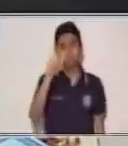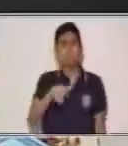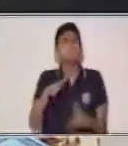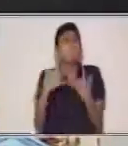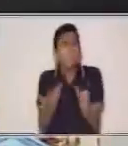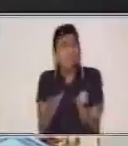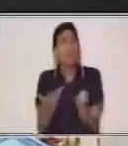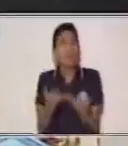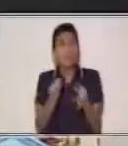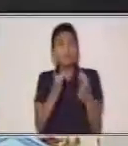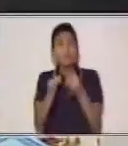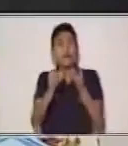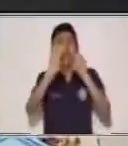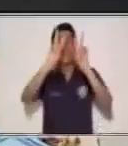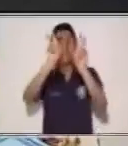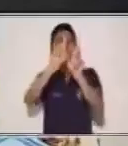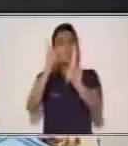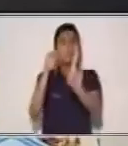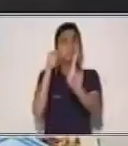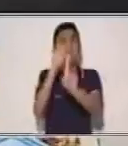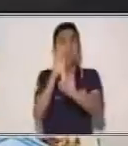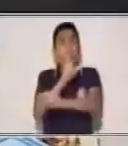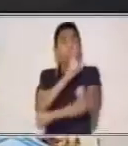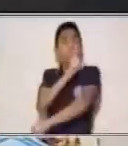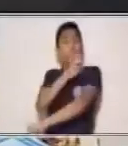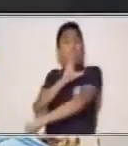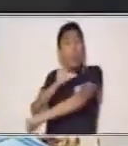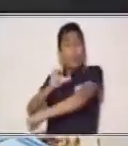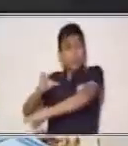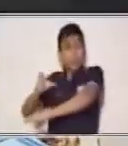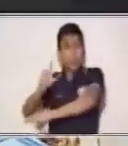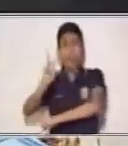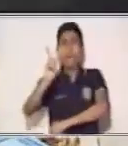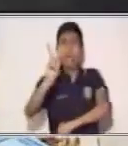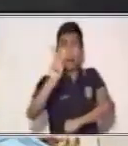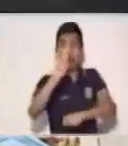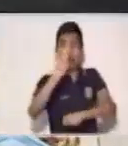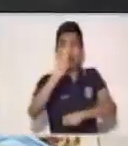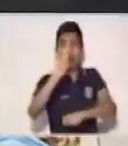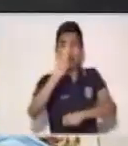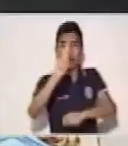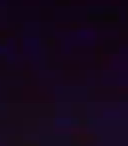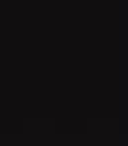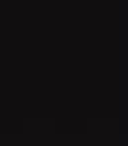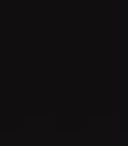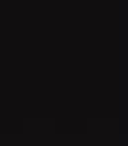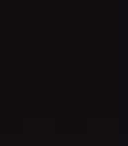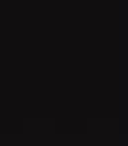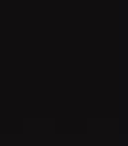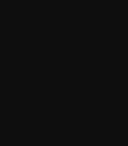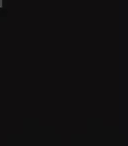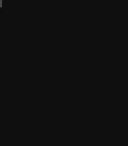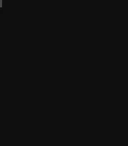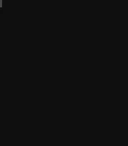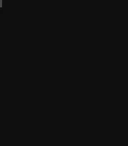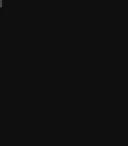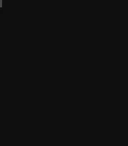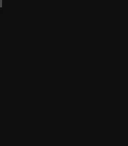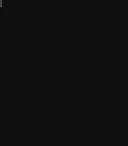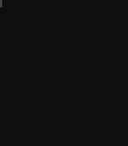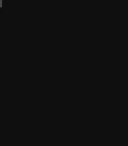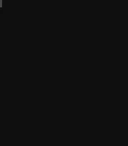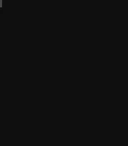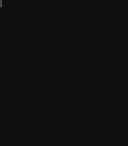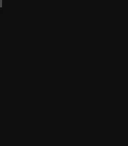desarrollaré el tema de El Cuento y la Fauna. De la idea de... Segundo